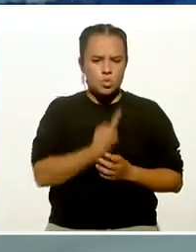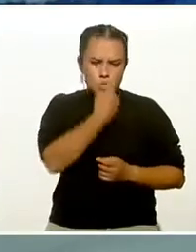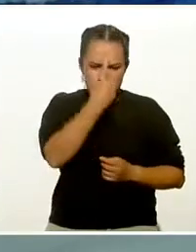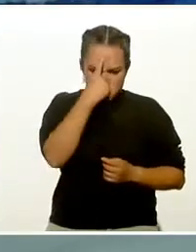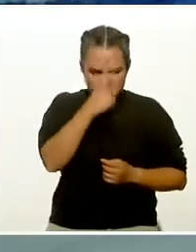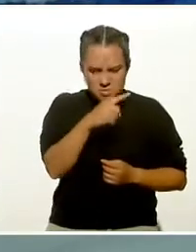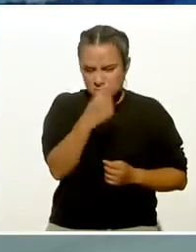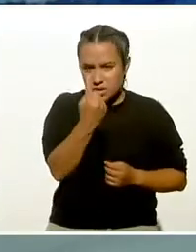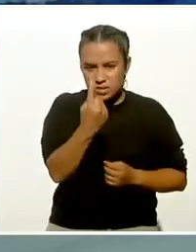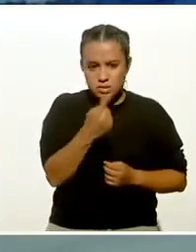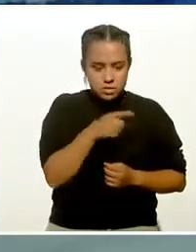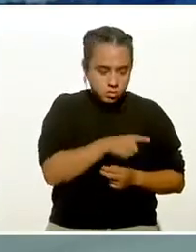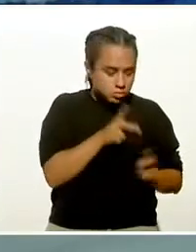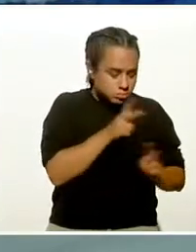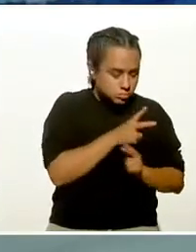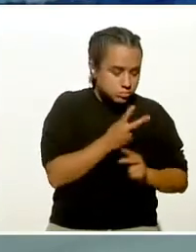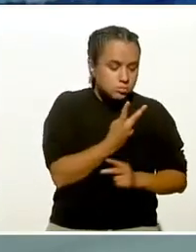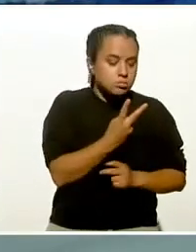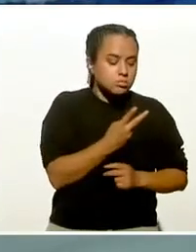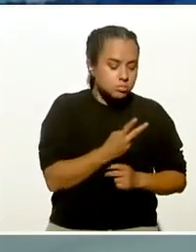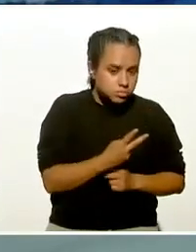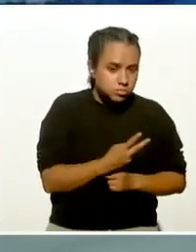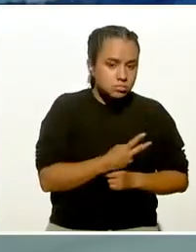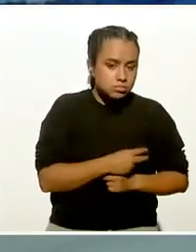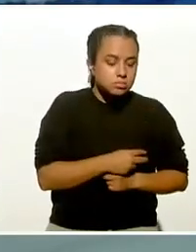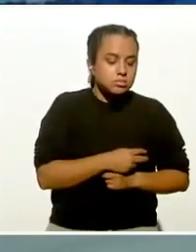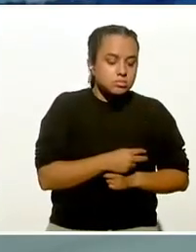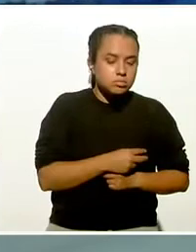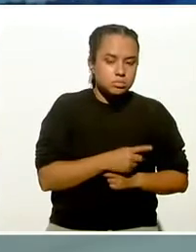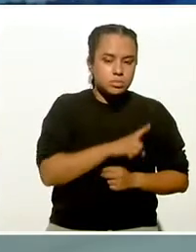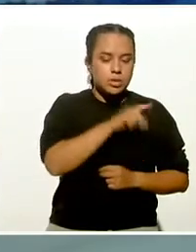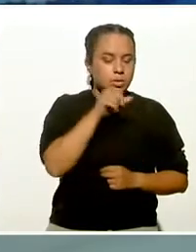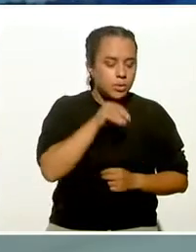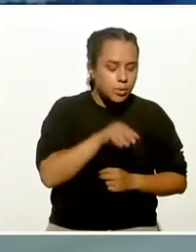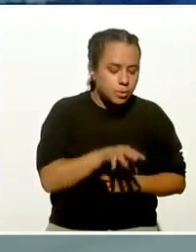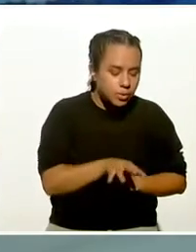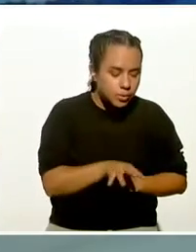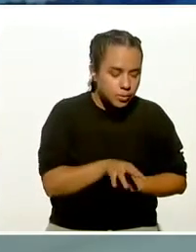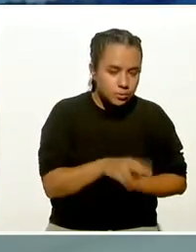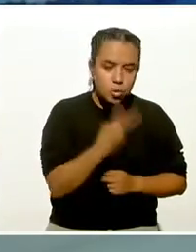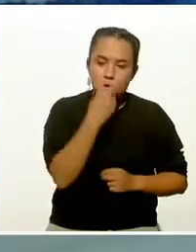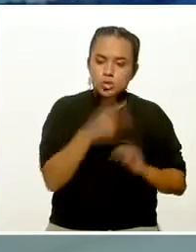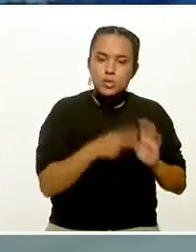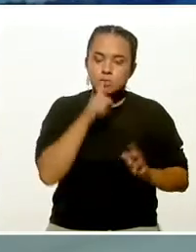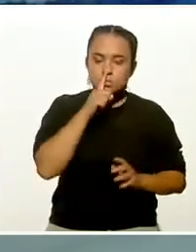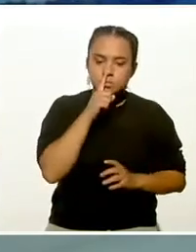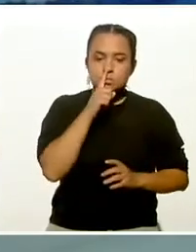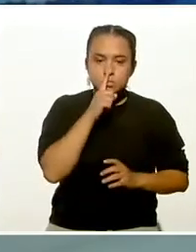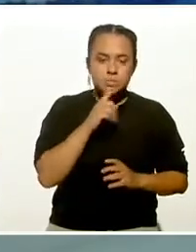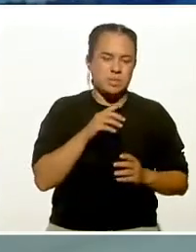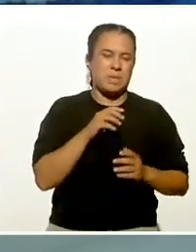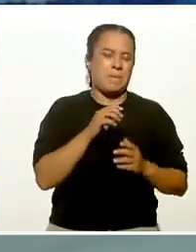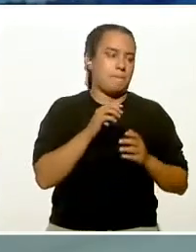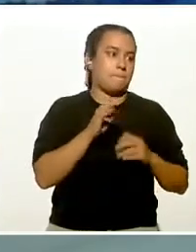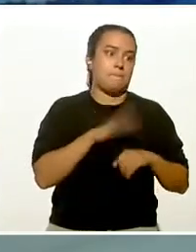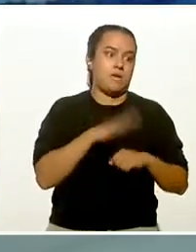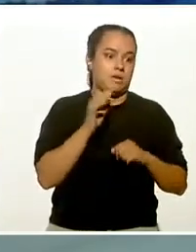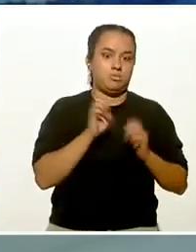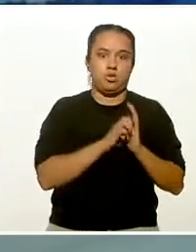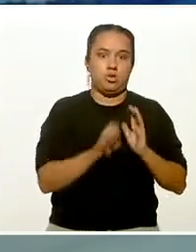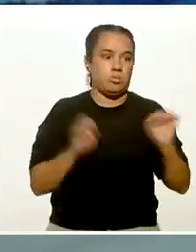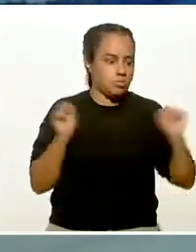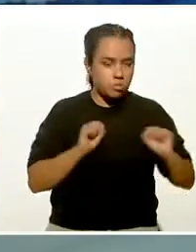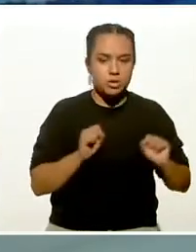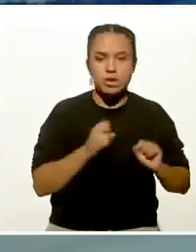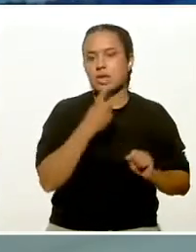simplemente respira dos veces por la nariz, exhala por la boca. Sobre todo cuando estamos corriendo. Esa es la forma